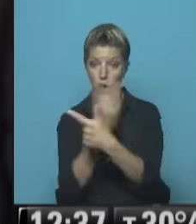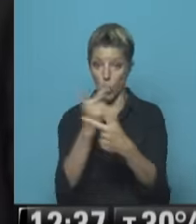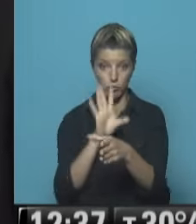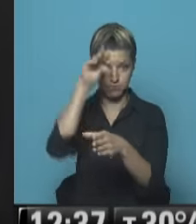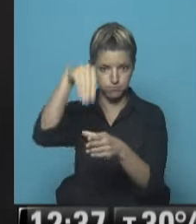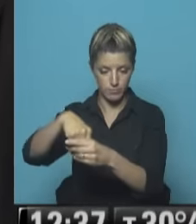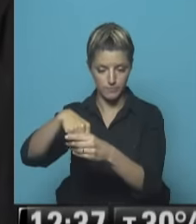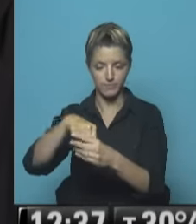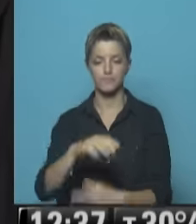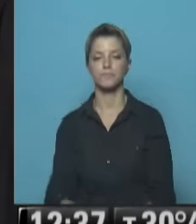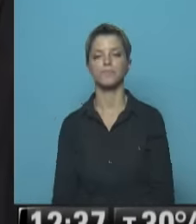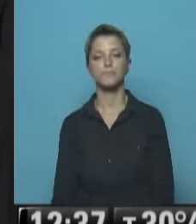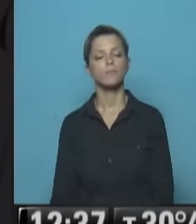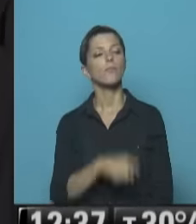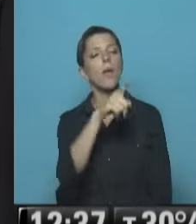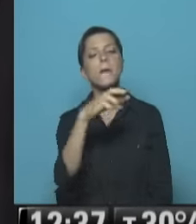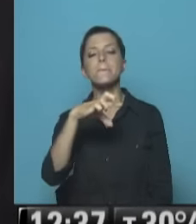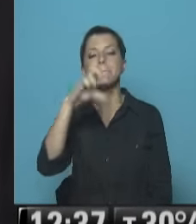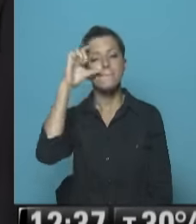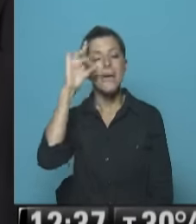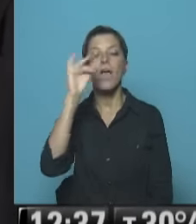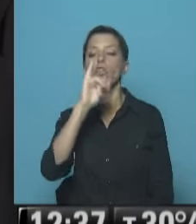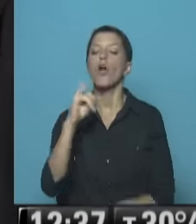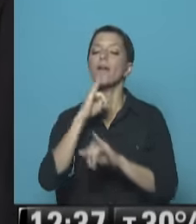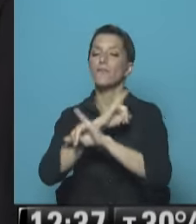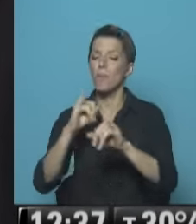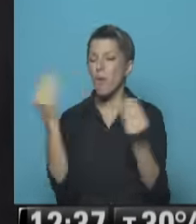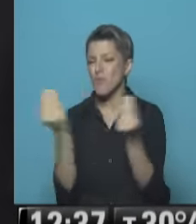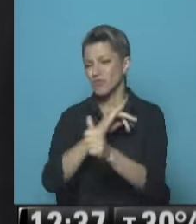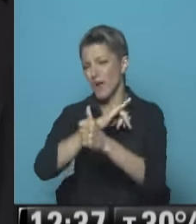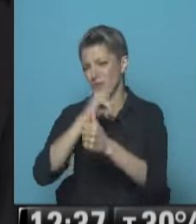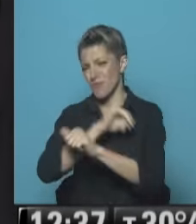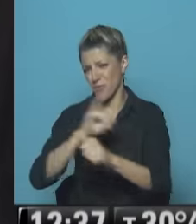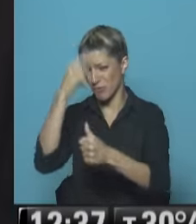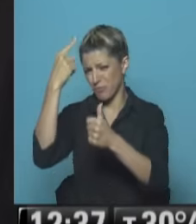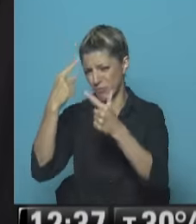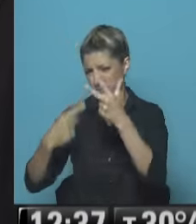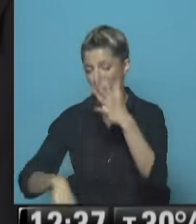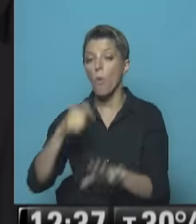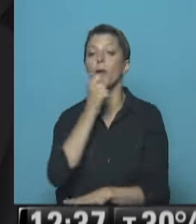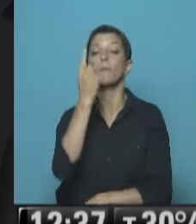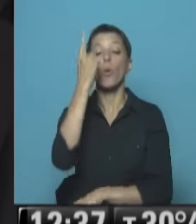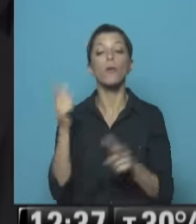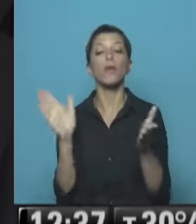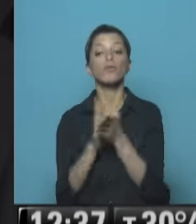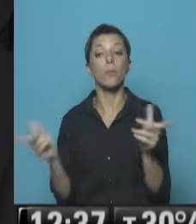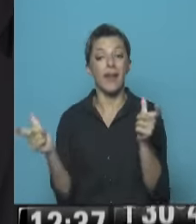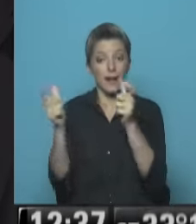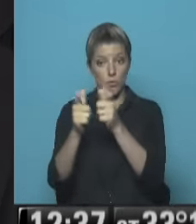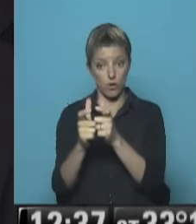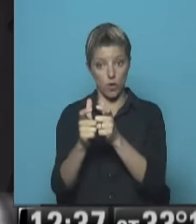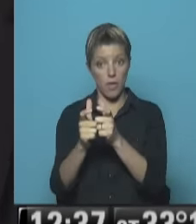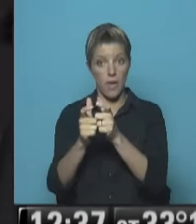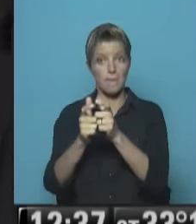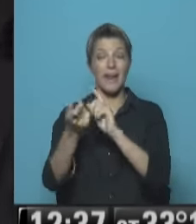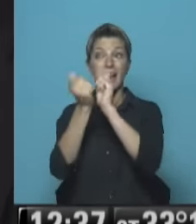Decía Pedro que hay mucha información en esta semana Y una de ellas tiene que ver con la cumbre climática Esta nueva cumbre climática que se está